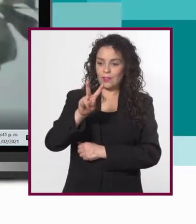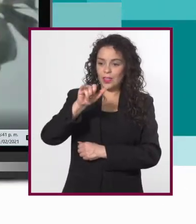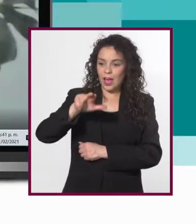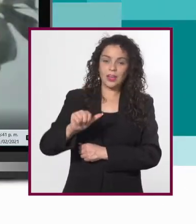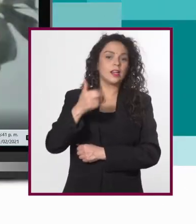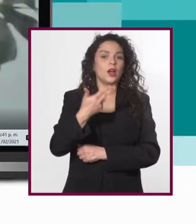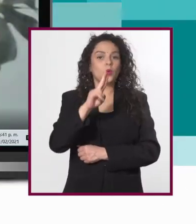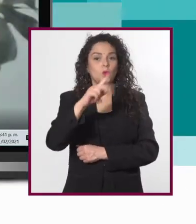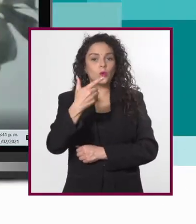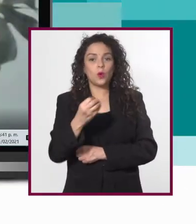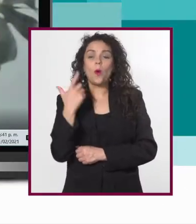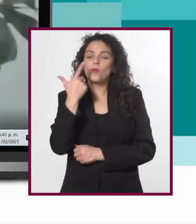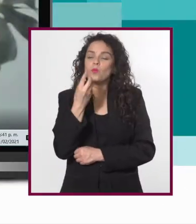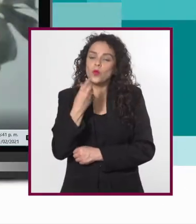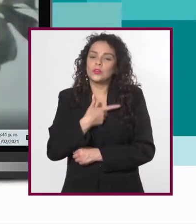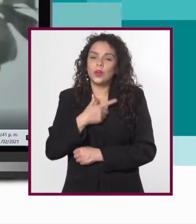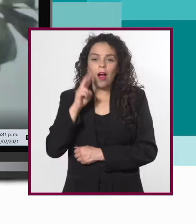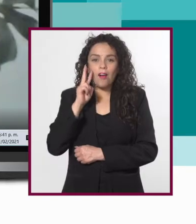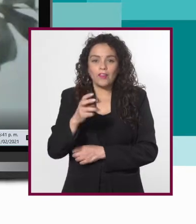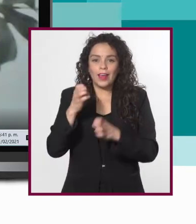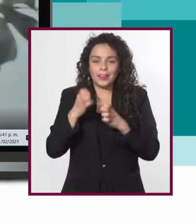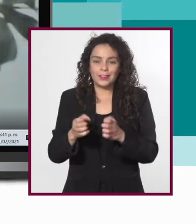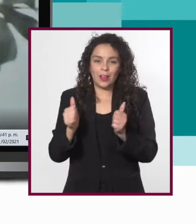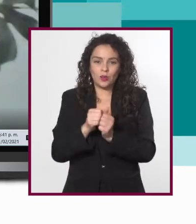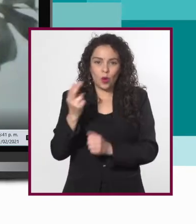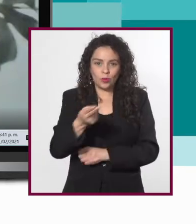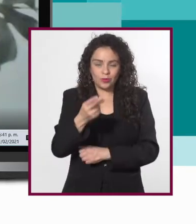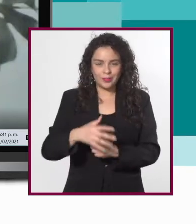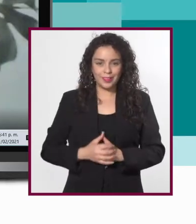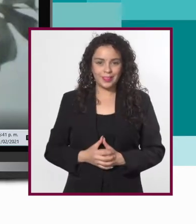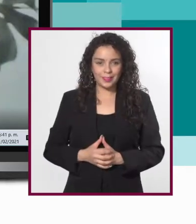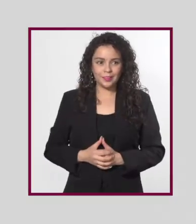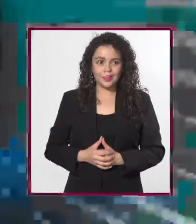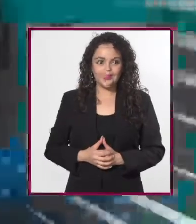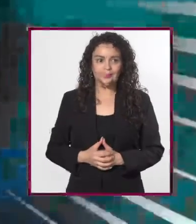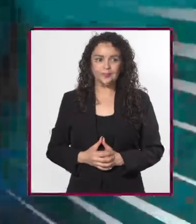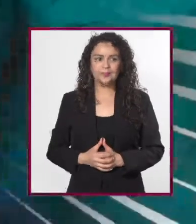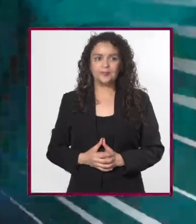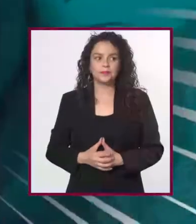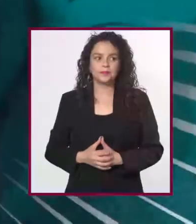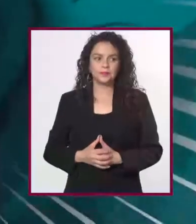Hola, Viviana. Hola, Hugo. Qué gusto verlos y estar con ustedes.